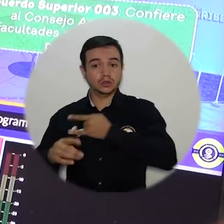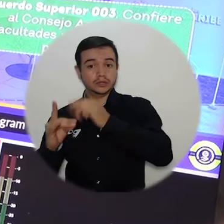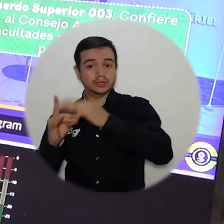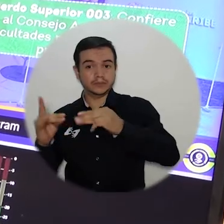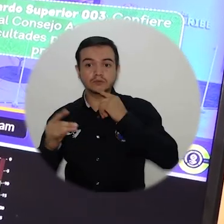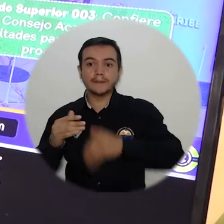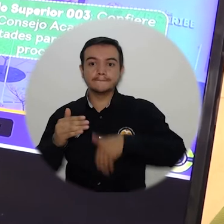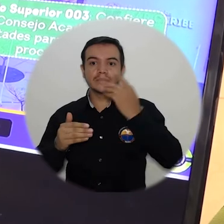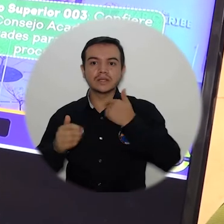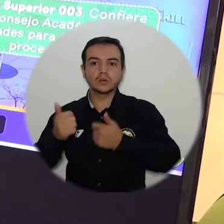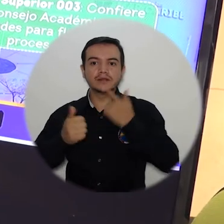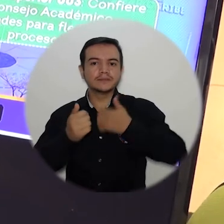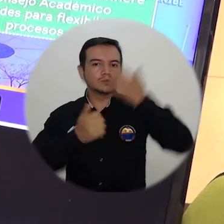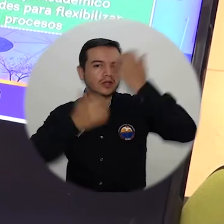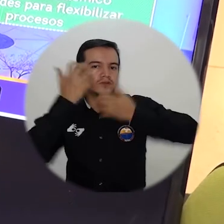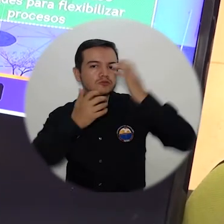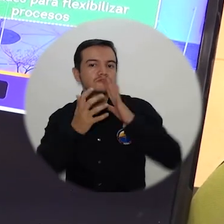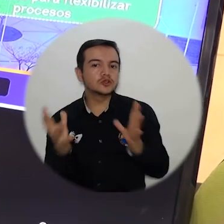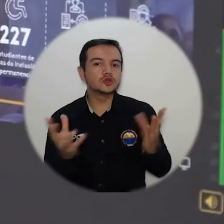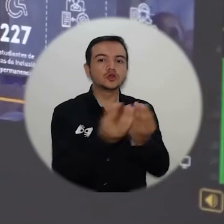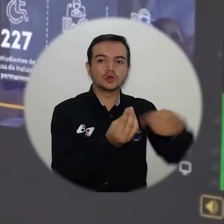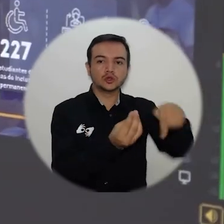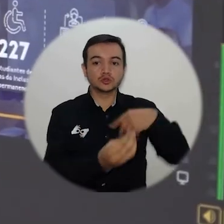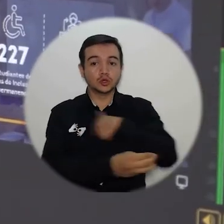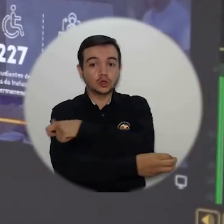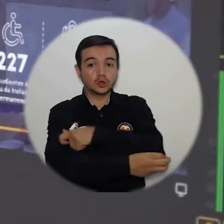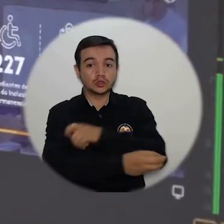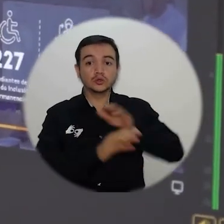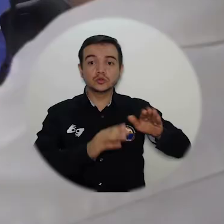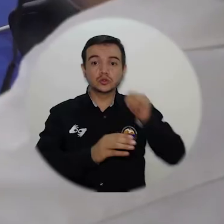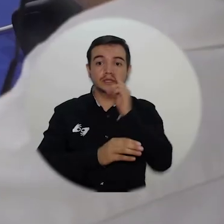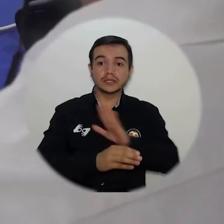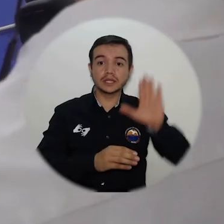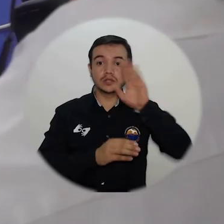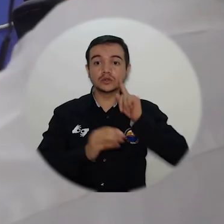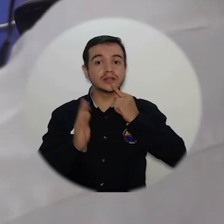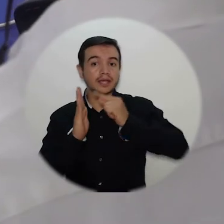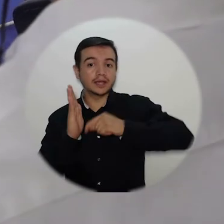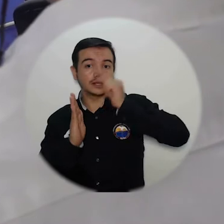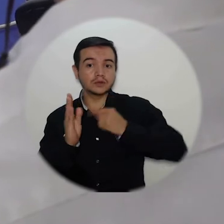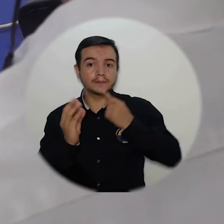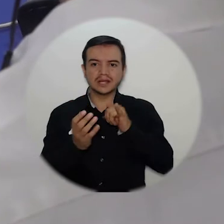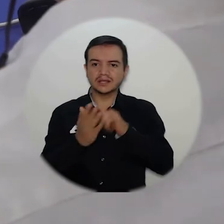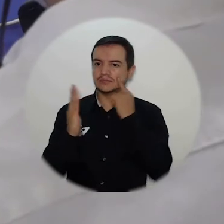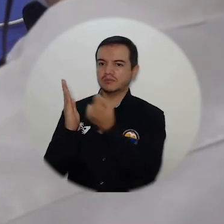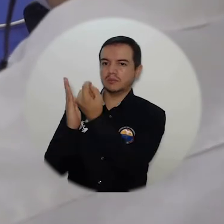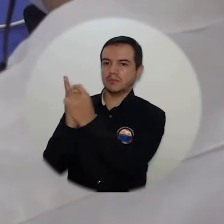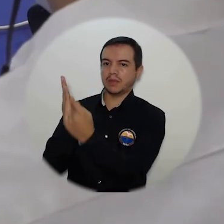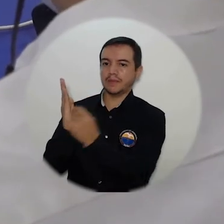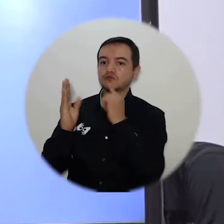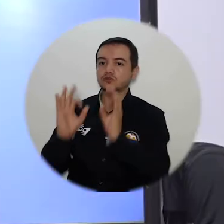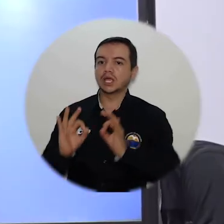Con diferentes encuentros realizados por medio de la virtualidad, la Universidad del Magdalena desarrolló durante tres días la agenda de evaluación externa